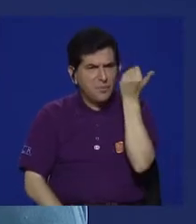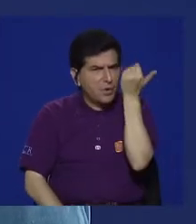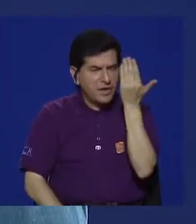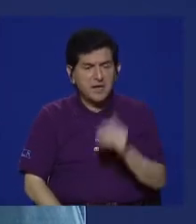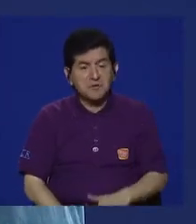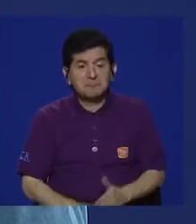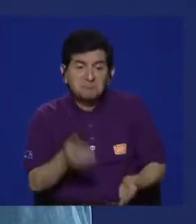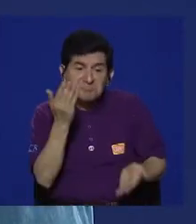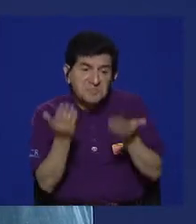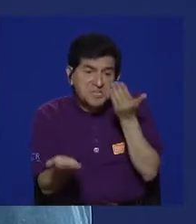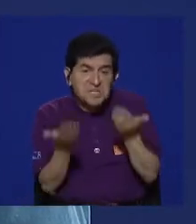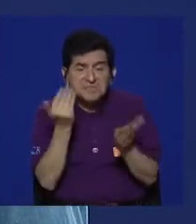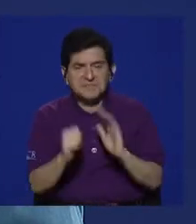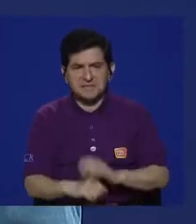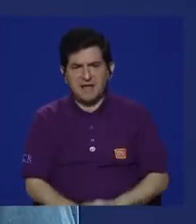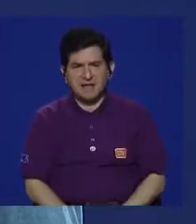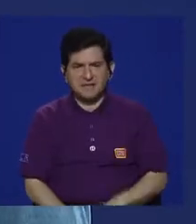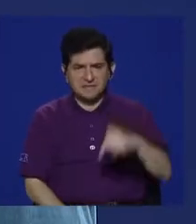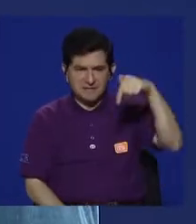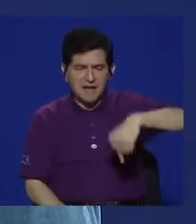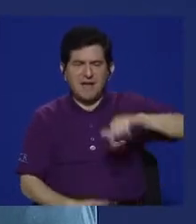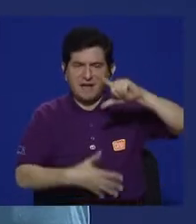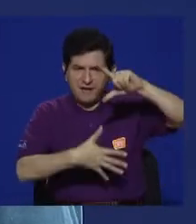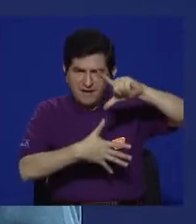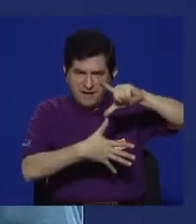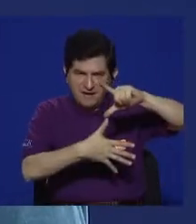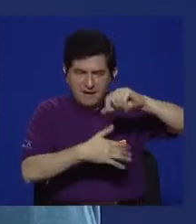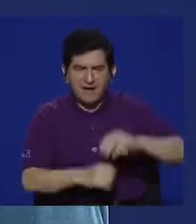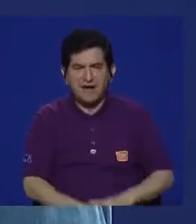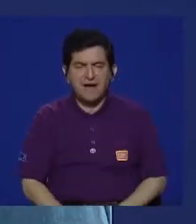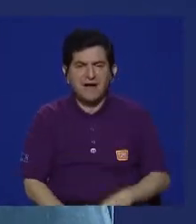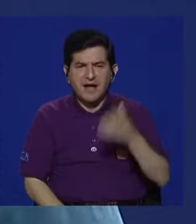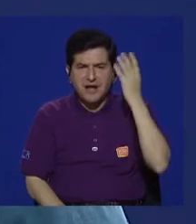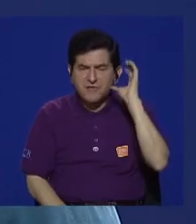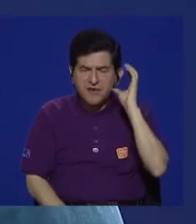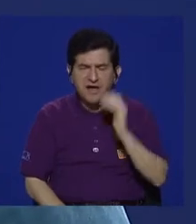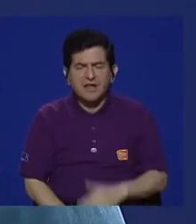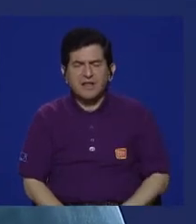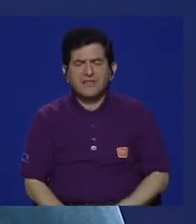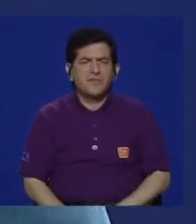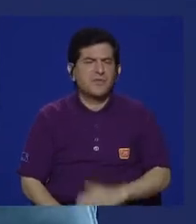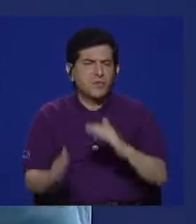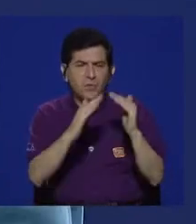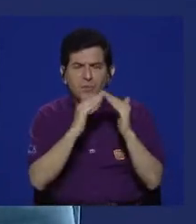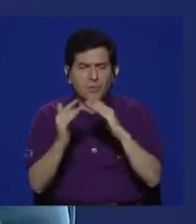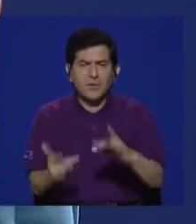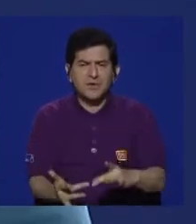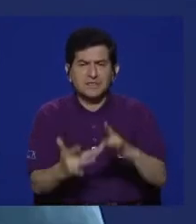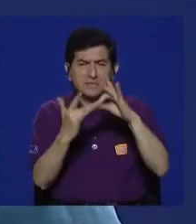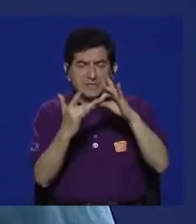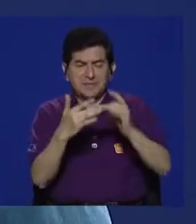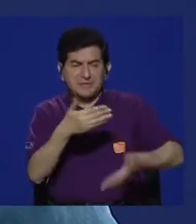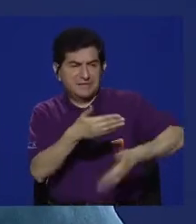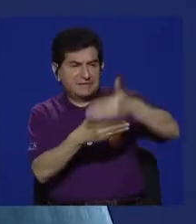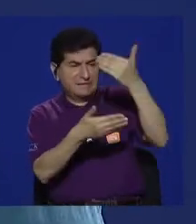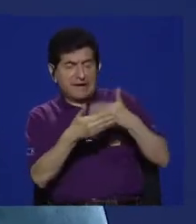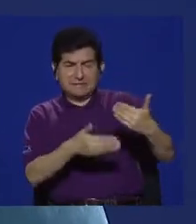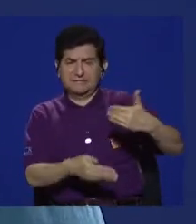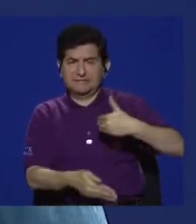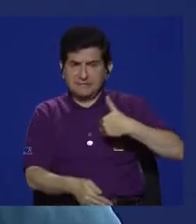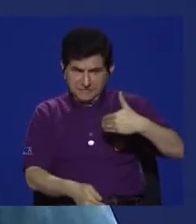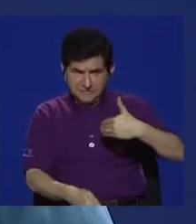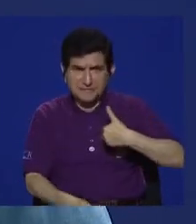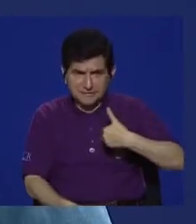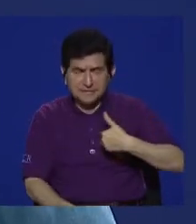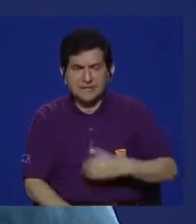Quizás, sí, pienso que aquí en Latinoamérica los radios comunitarios, especialmente en el pasado, tuvieron